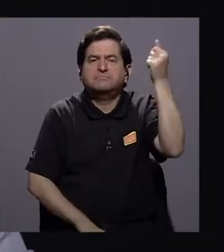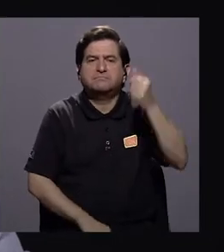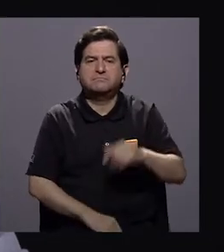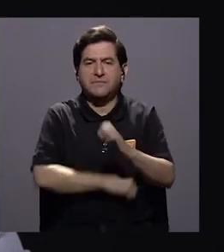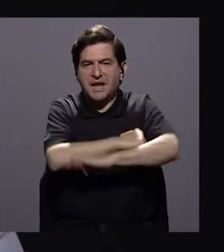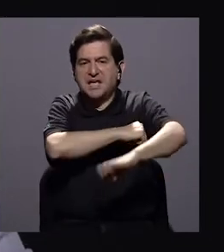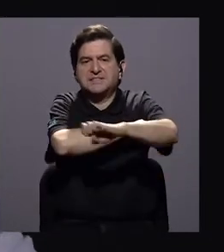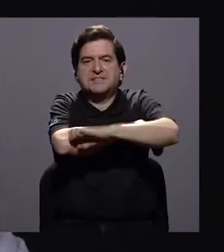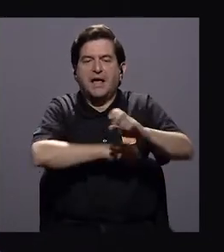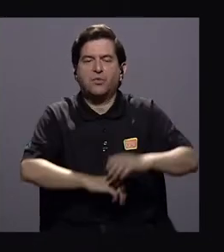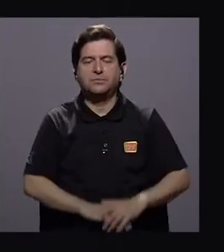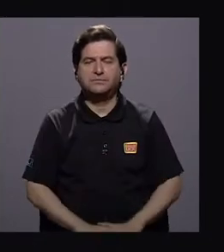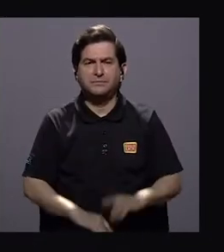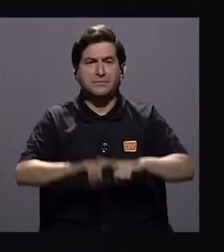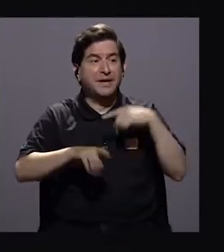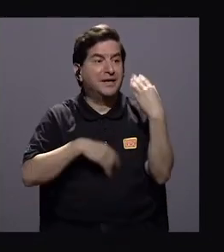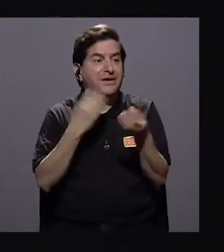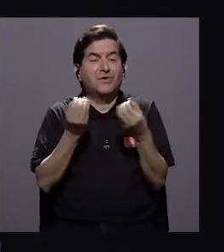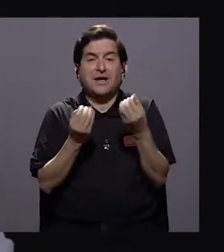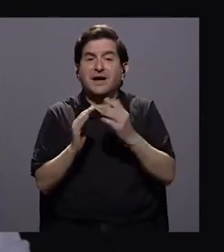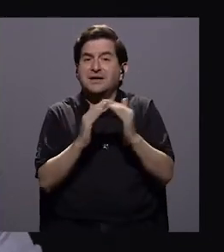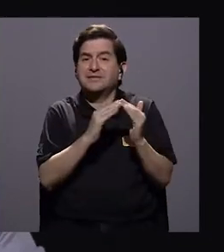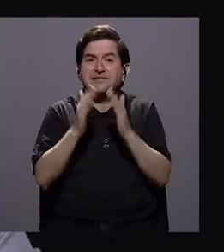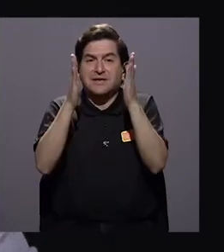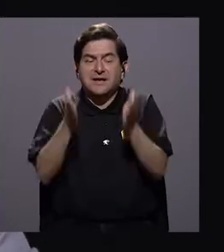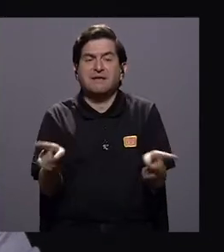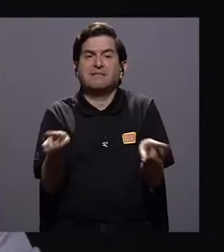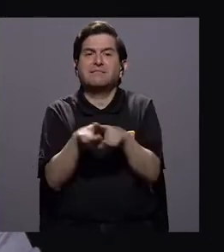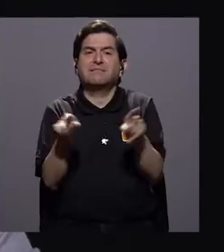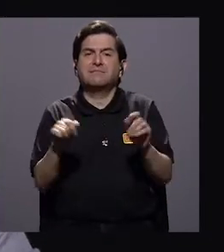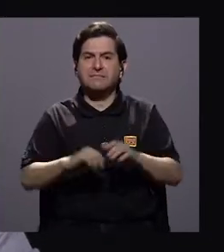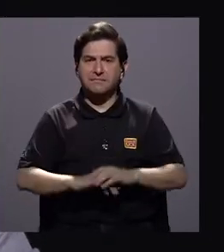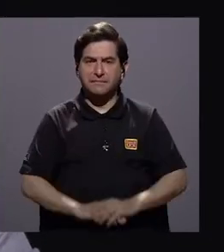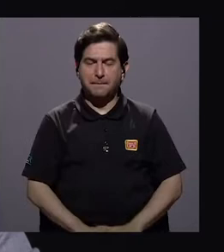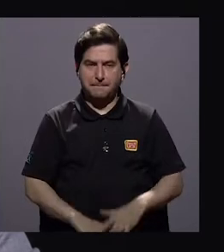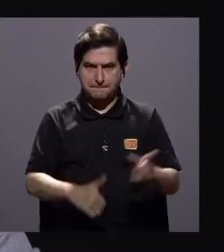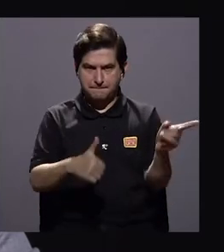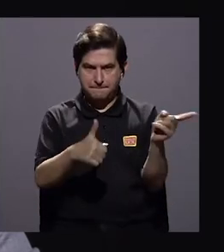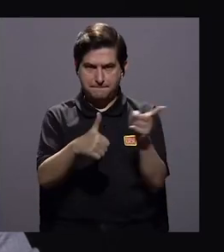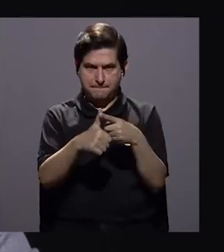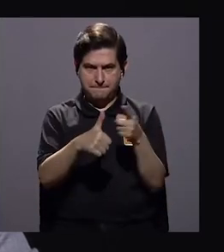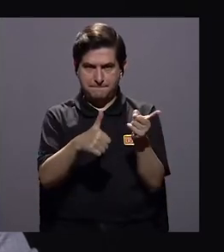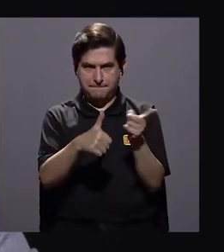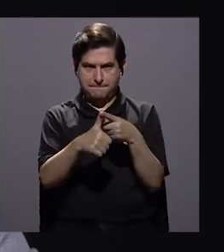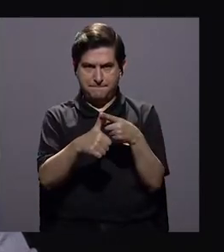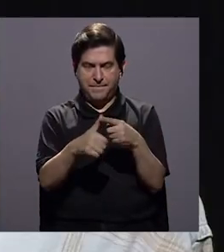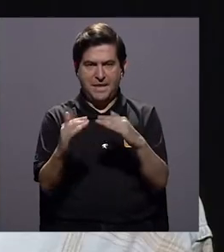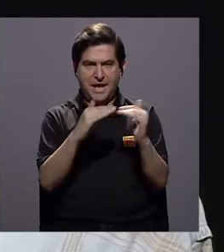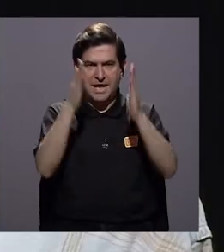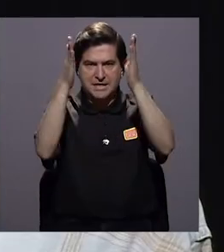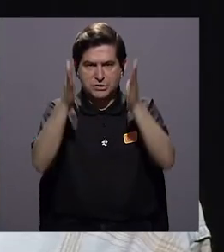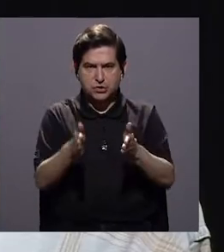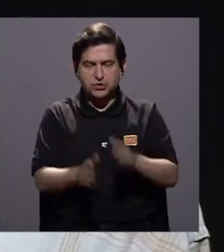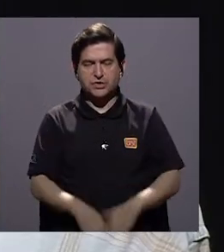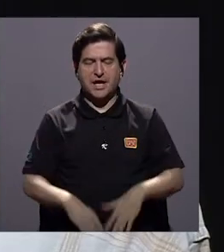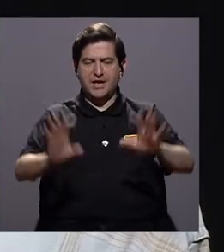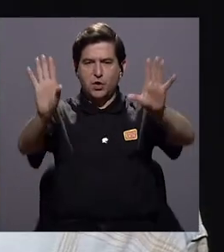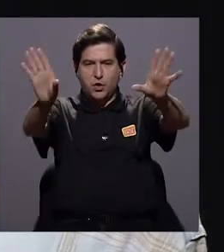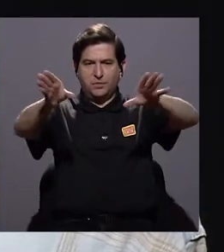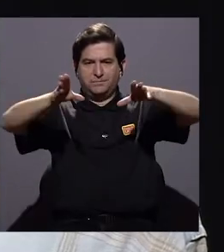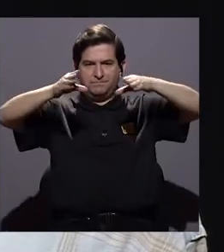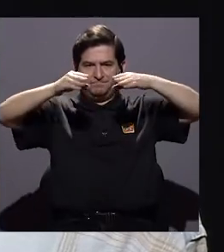Pero bueno, don Rodolfo, ¿qué podemos hacer también los ciudadanos? Primero que todo, yo creo que el ciudadano tiene que